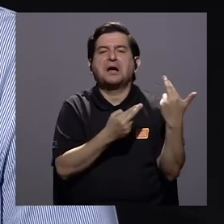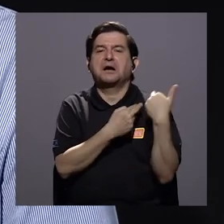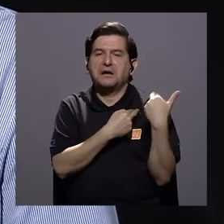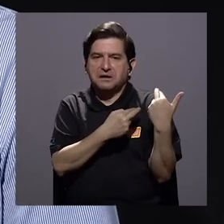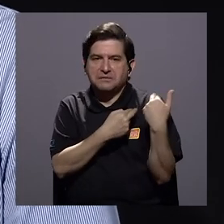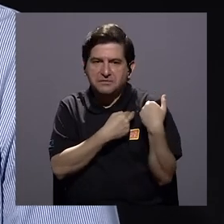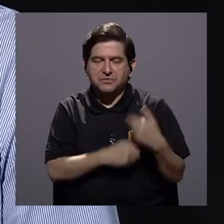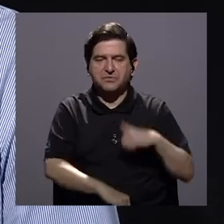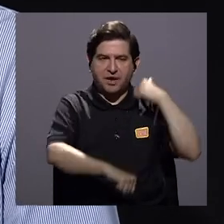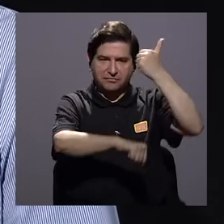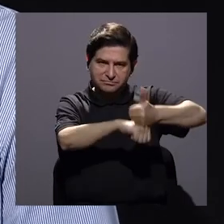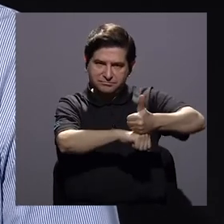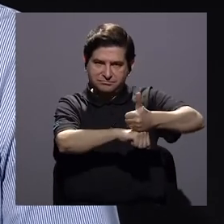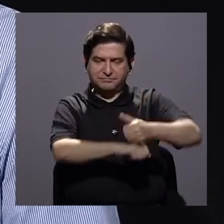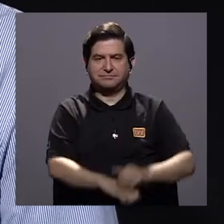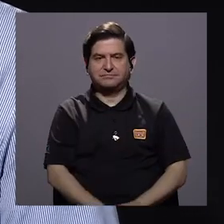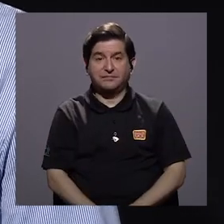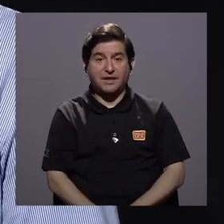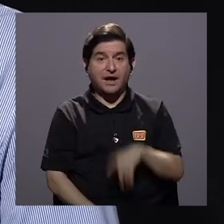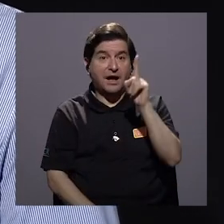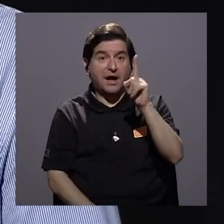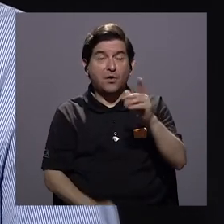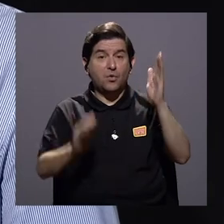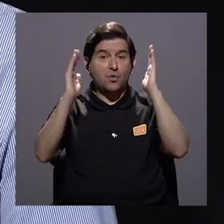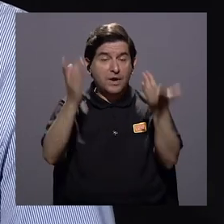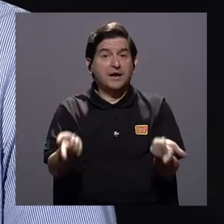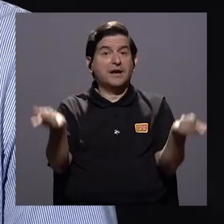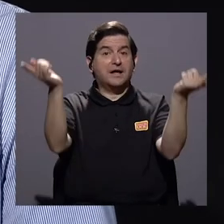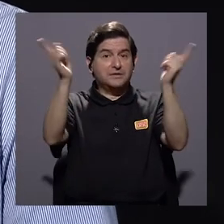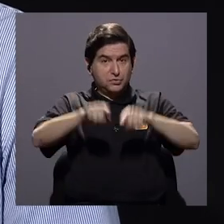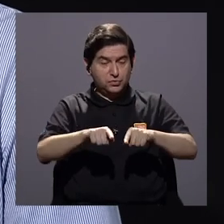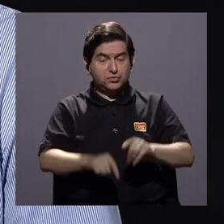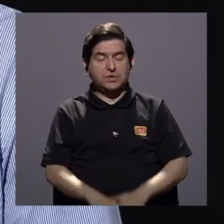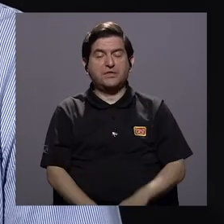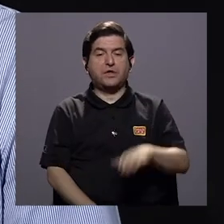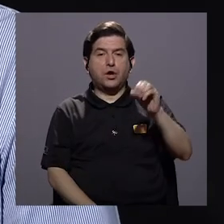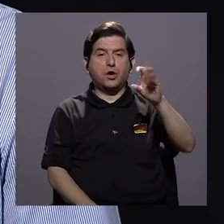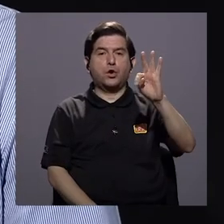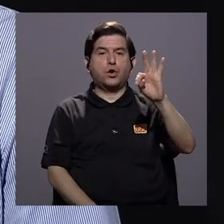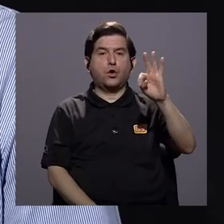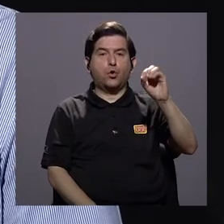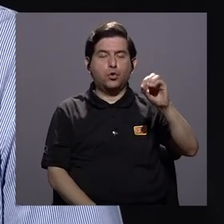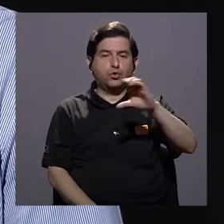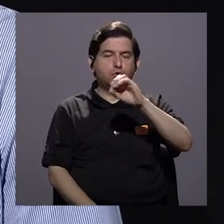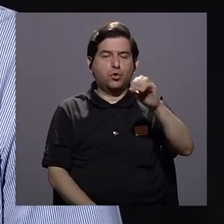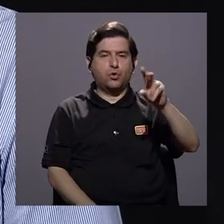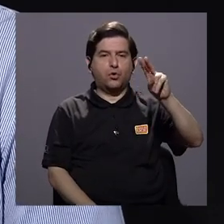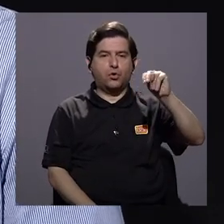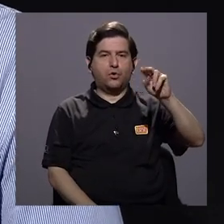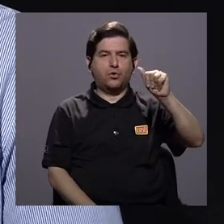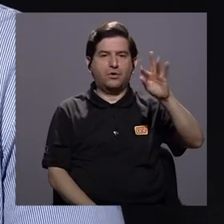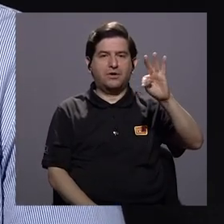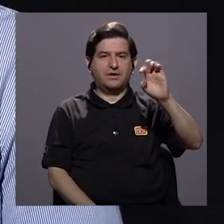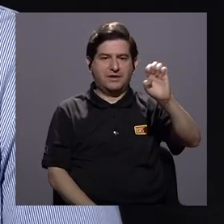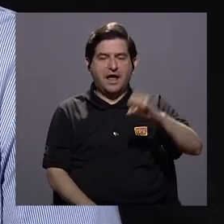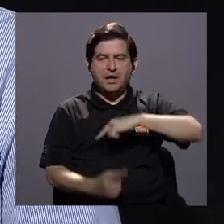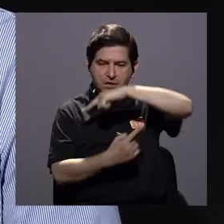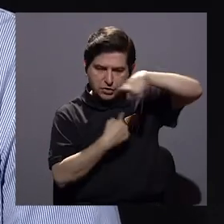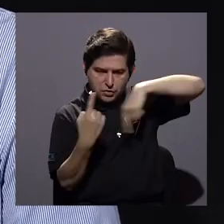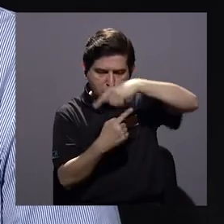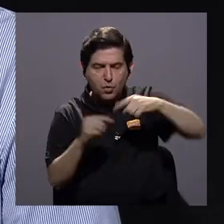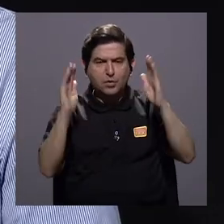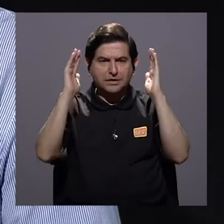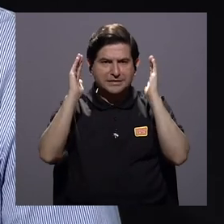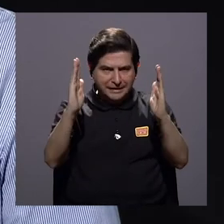competencia asignada y cuando se viene una grande como ha sucedido con Otto con Nate por ejemplo de esas tres de gran